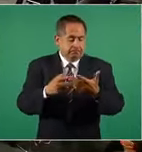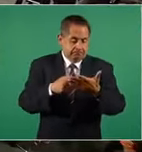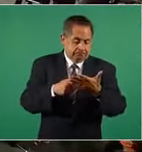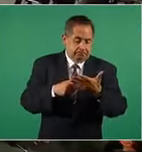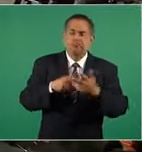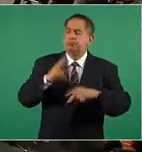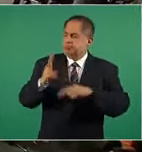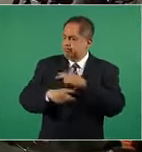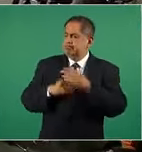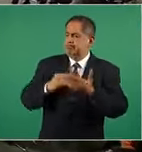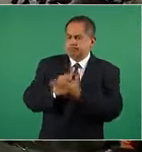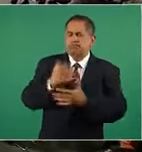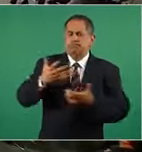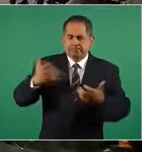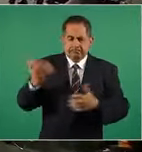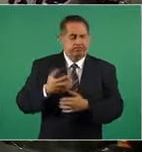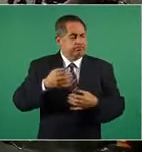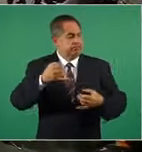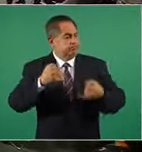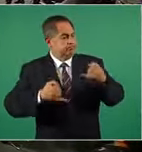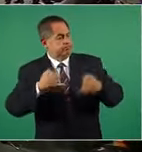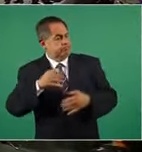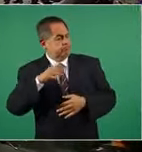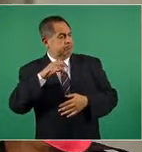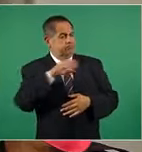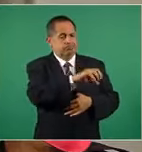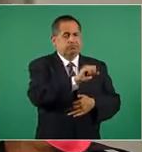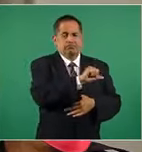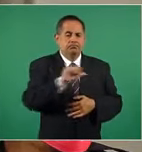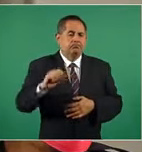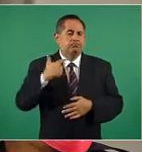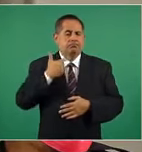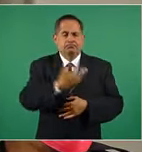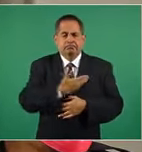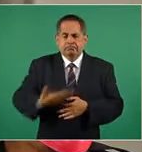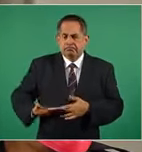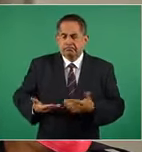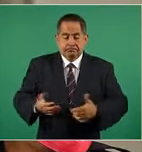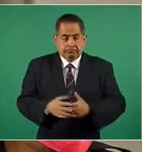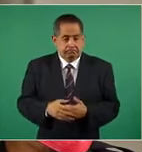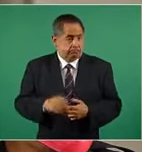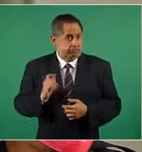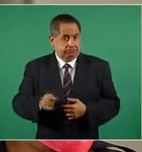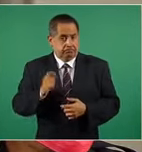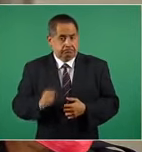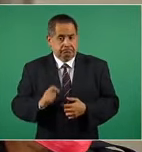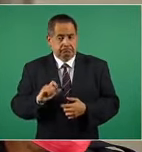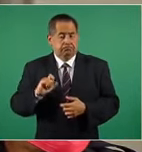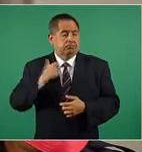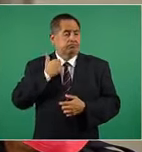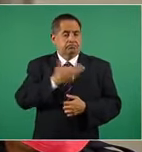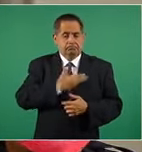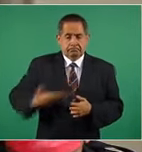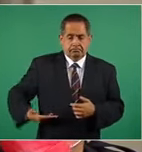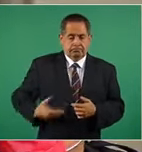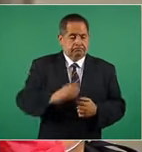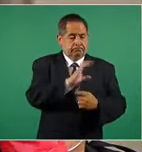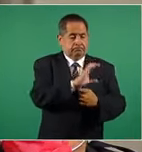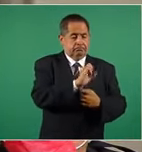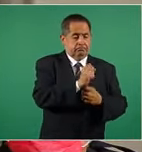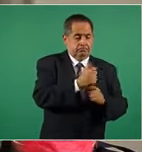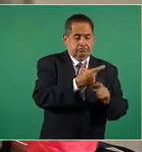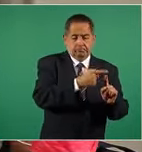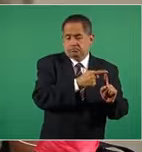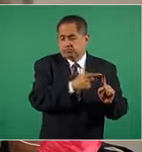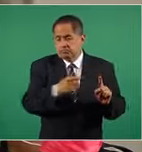cabo un enjuiciamiento en contra de los expresidentes. Entonces, los expresidentes desde Salinas hasta Enrique Peña Nieto